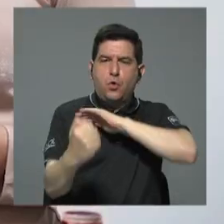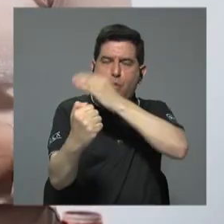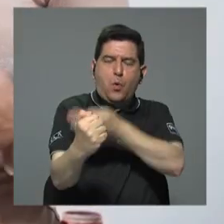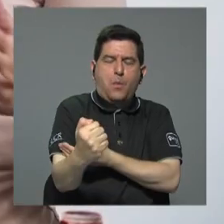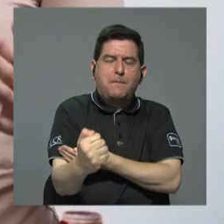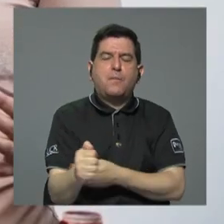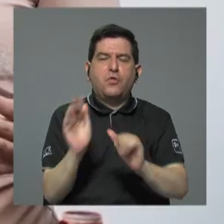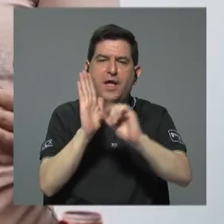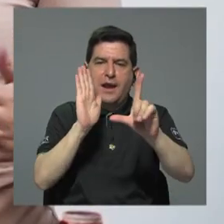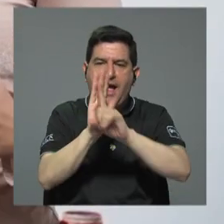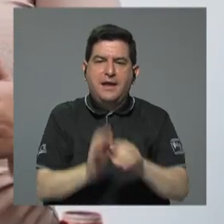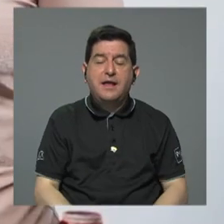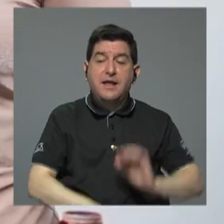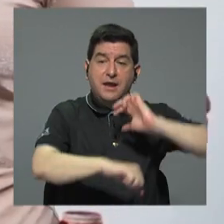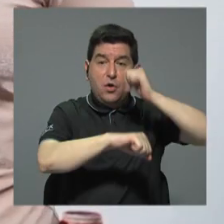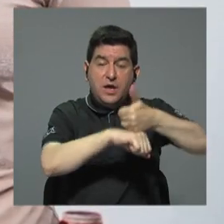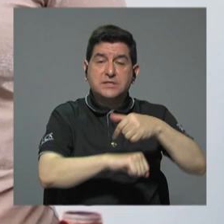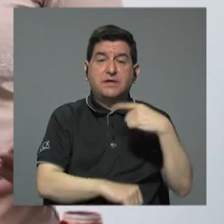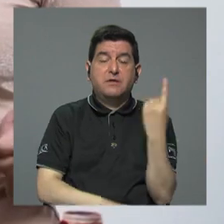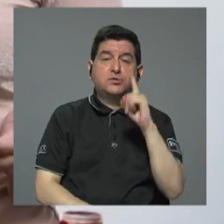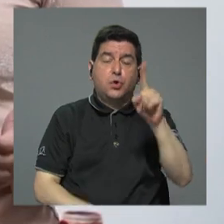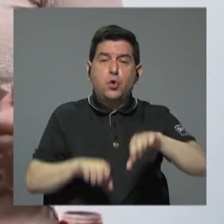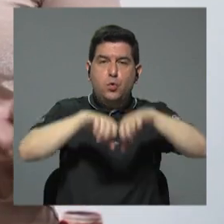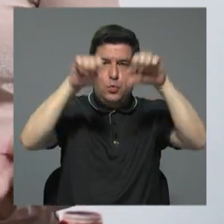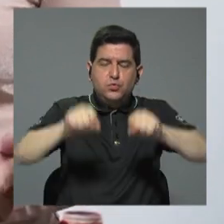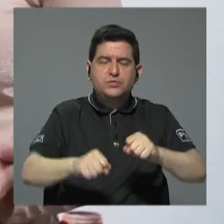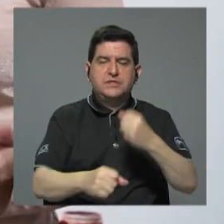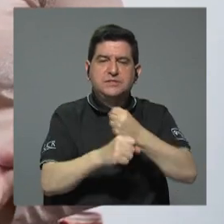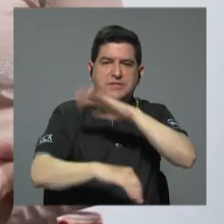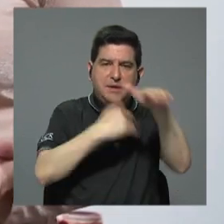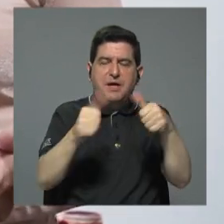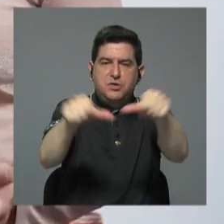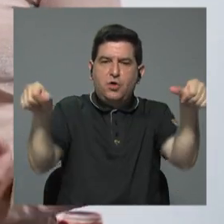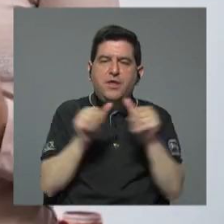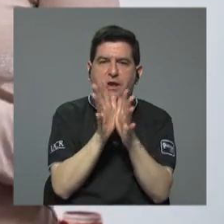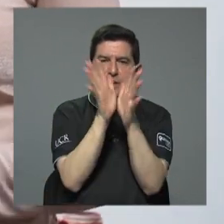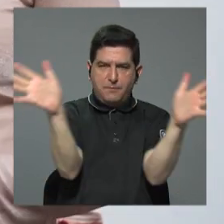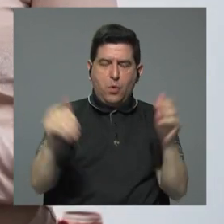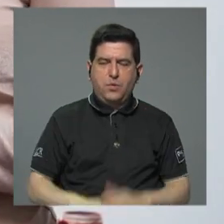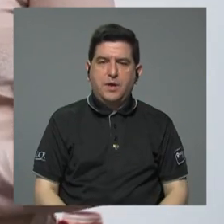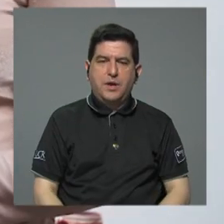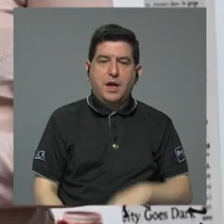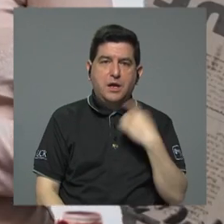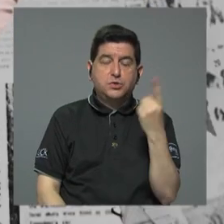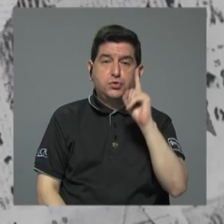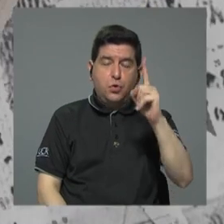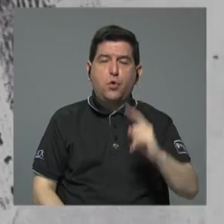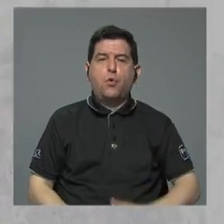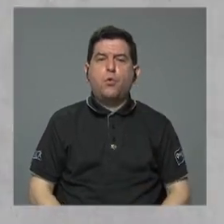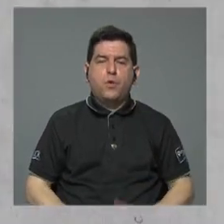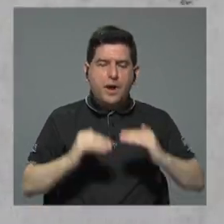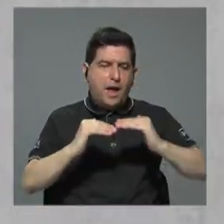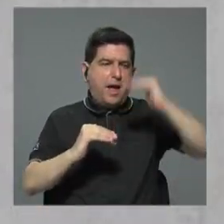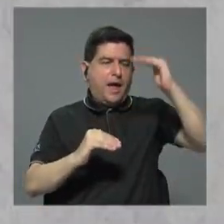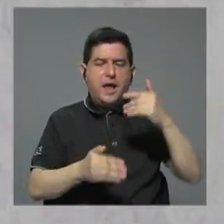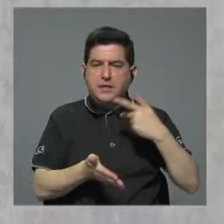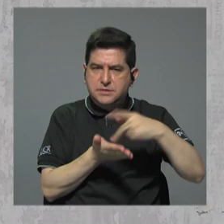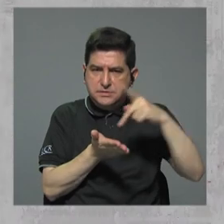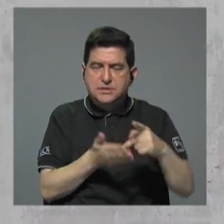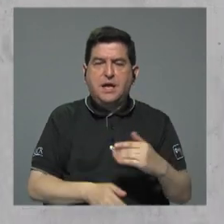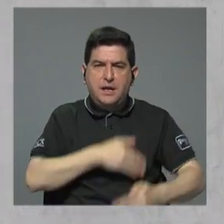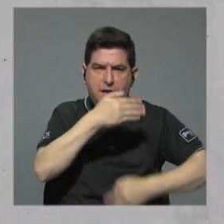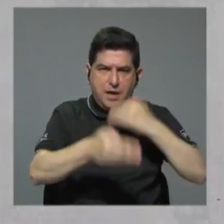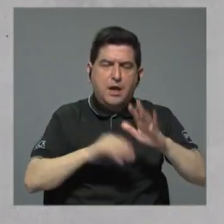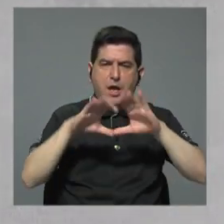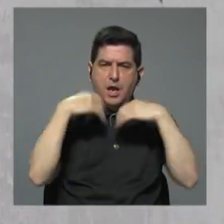Ejecutivo establece un único régimen de empleo para todo el sector público y una única escala salarial tramitado